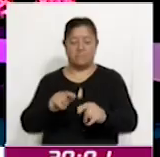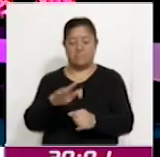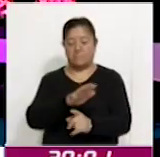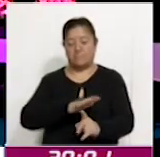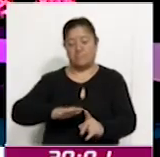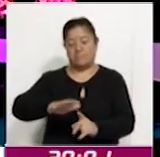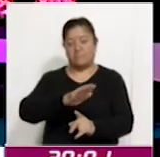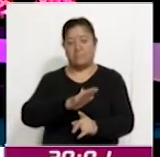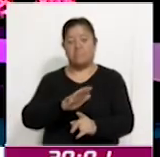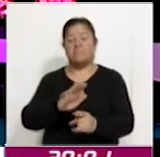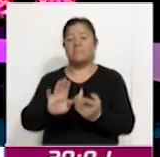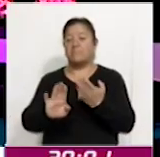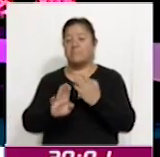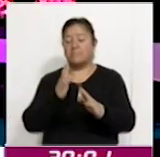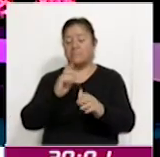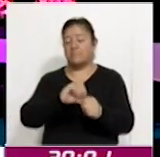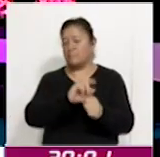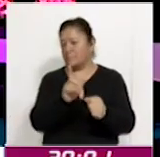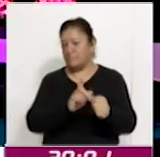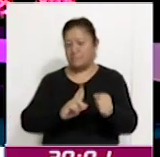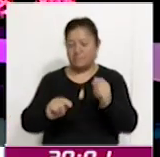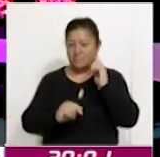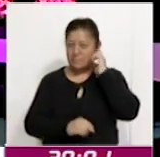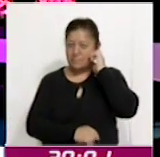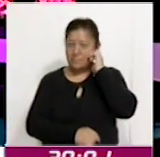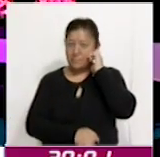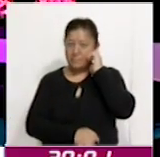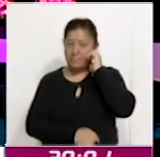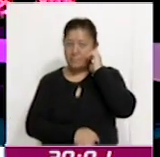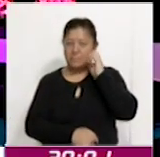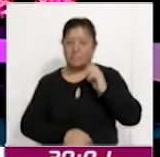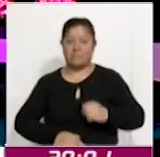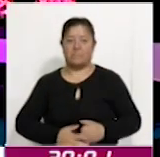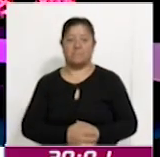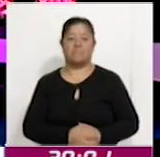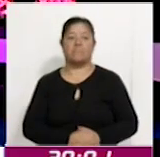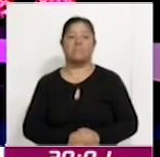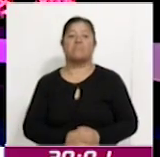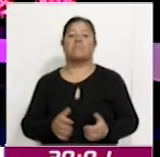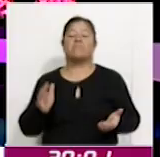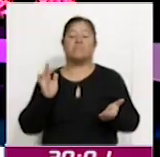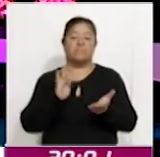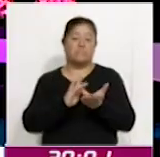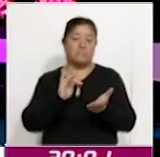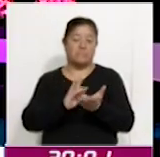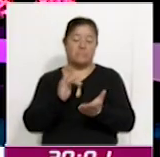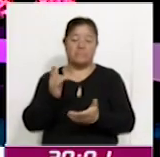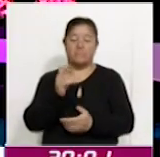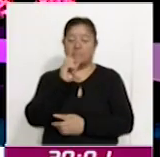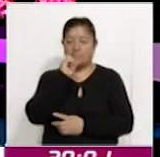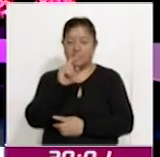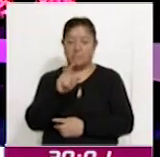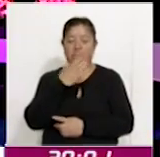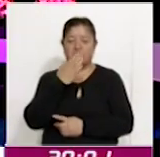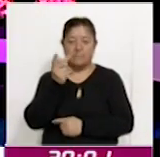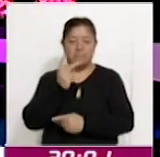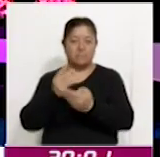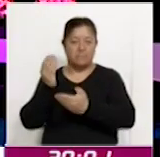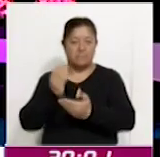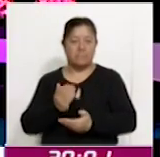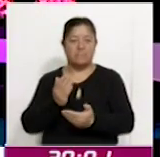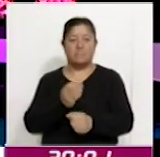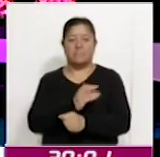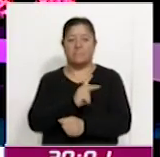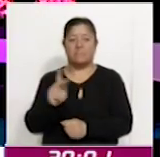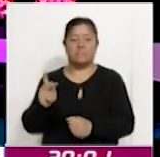región y nuestro país. Desde luego, también agradecemos y damos la más cordial bienvenida a quienes nos ven